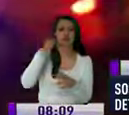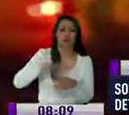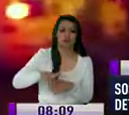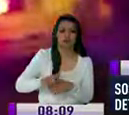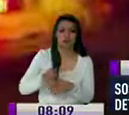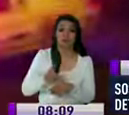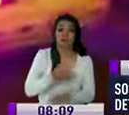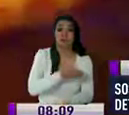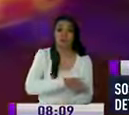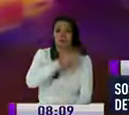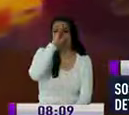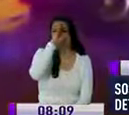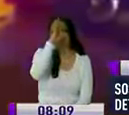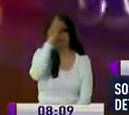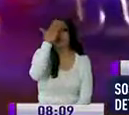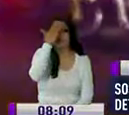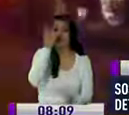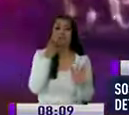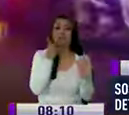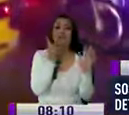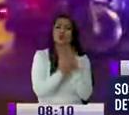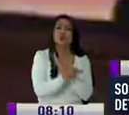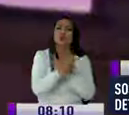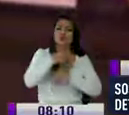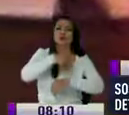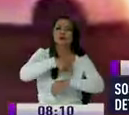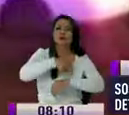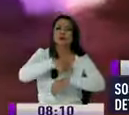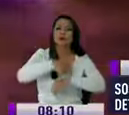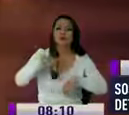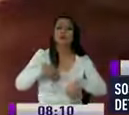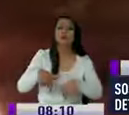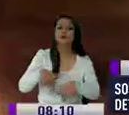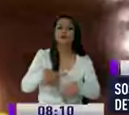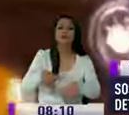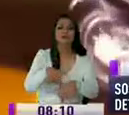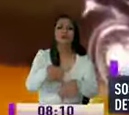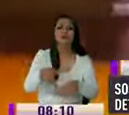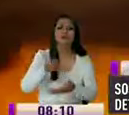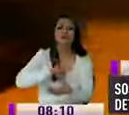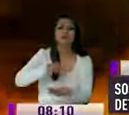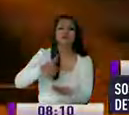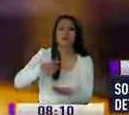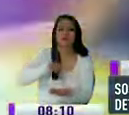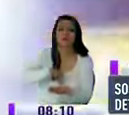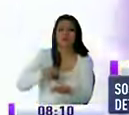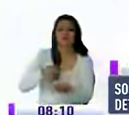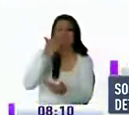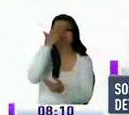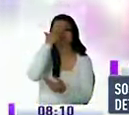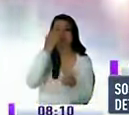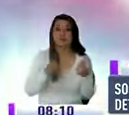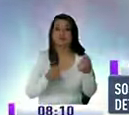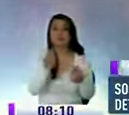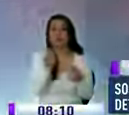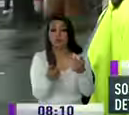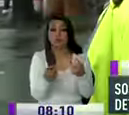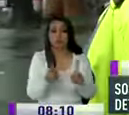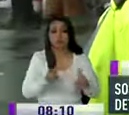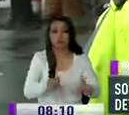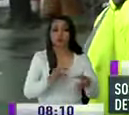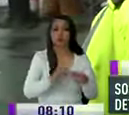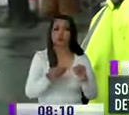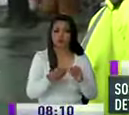sabían de la hora que deambulaban por el sector de la Jipijapa. Tenían las características del vehículo y, sobre todo, estaban advertidos.